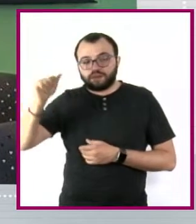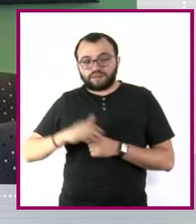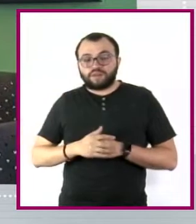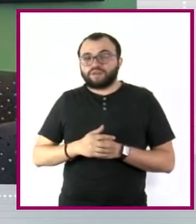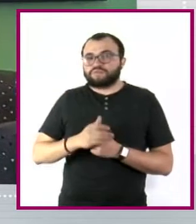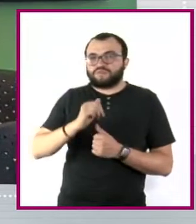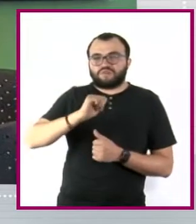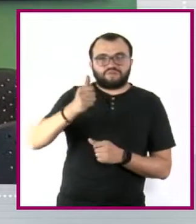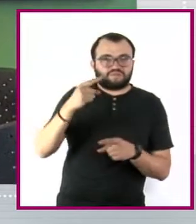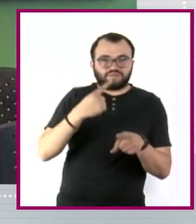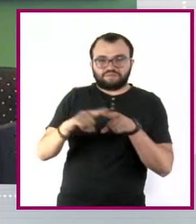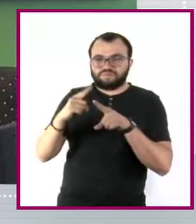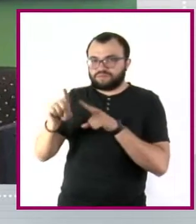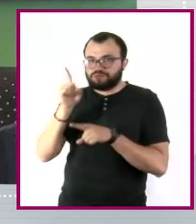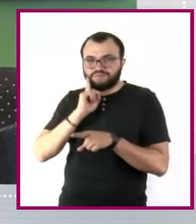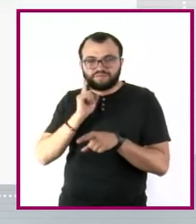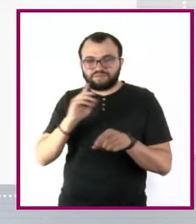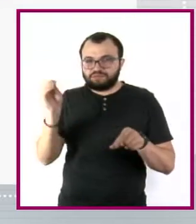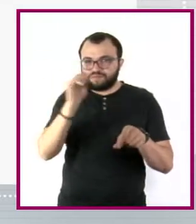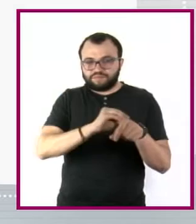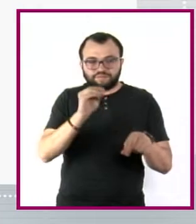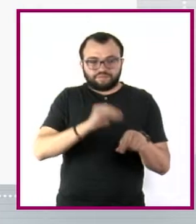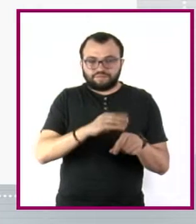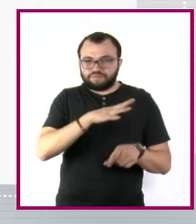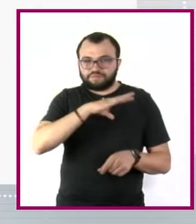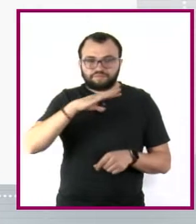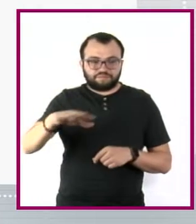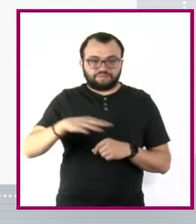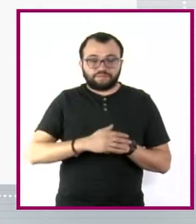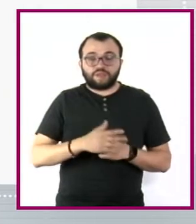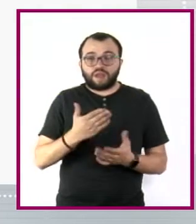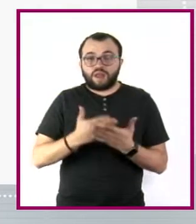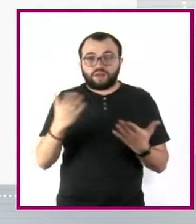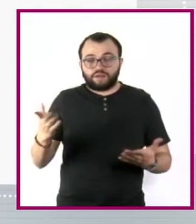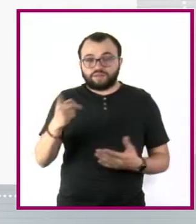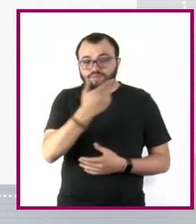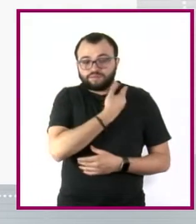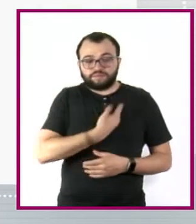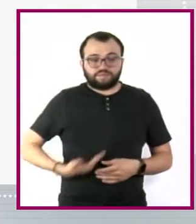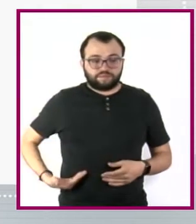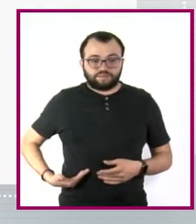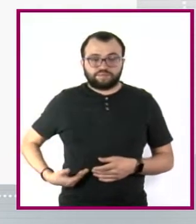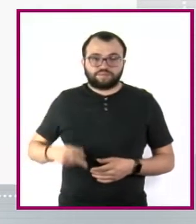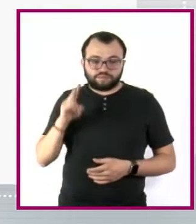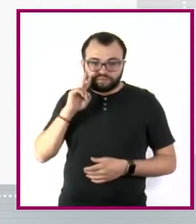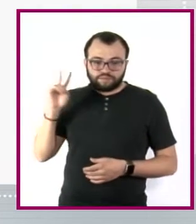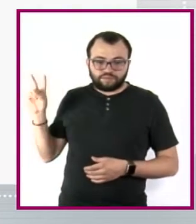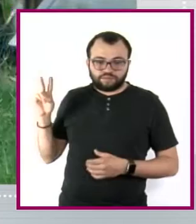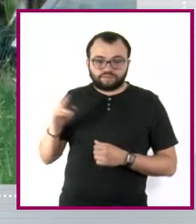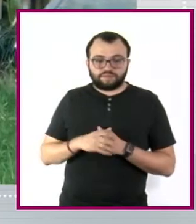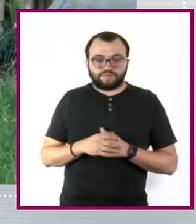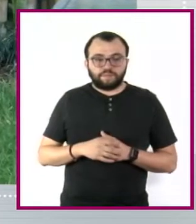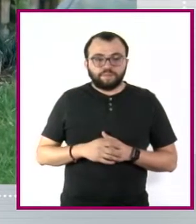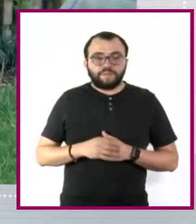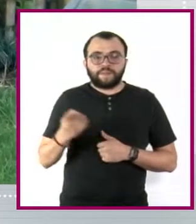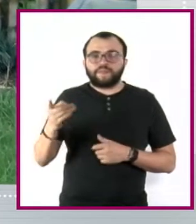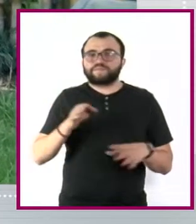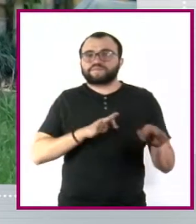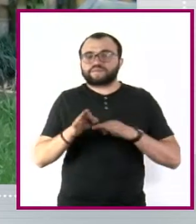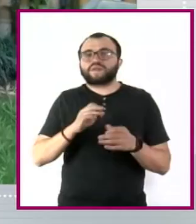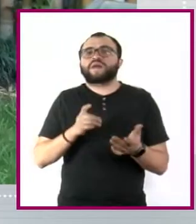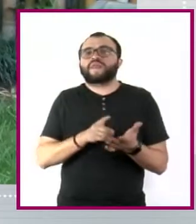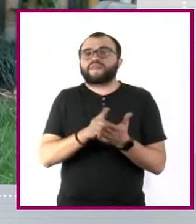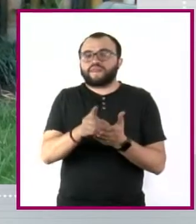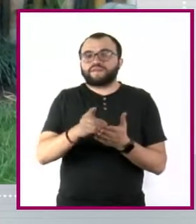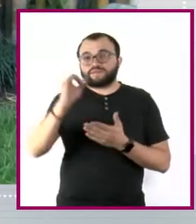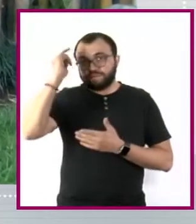entre otras destacadas mujeres guerrerenses. Actualmente es presidenta de Equidad y Autonomía en Movimiento AC, donde se trabaja por los